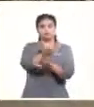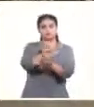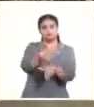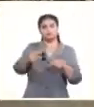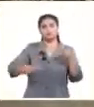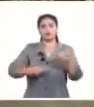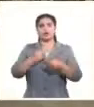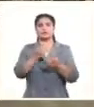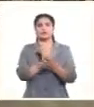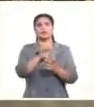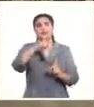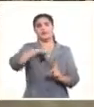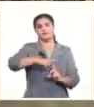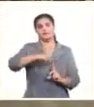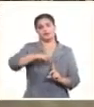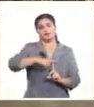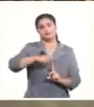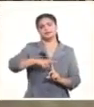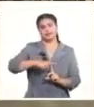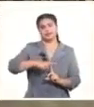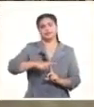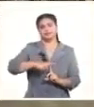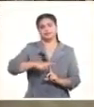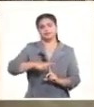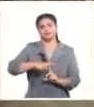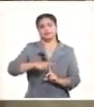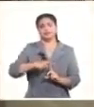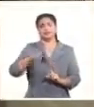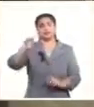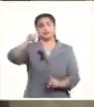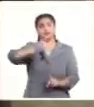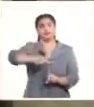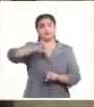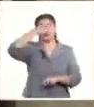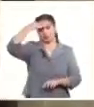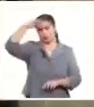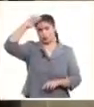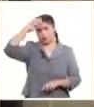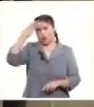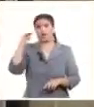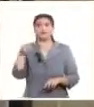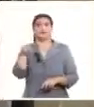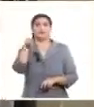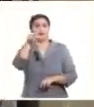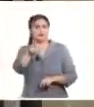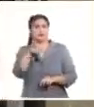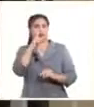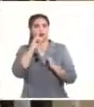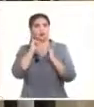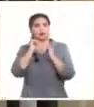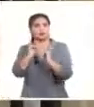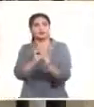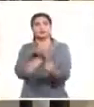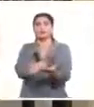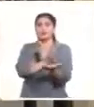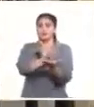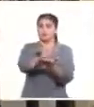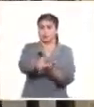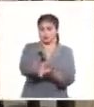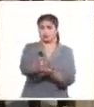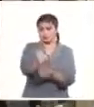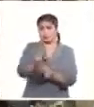Matanzas. Exactamente. Nuestra televisión cubana, el canal cubano de noticias, mantendrá su